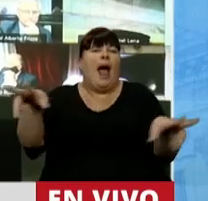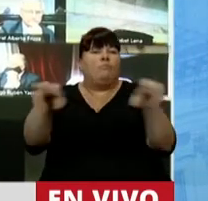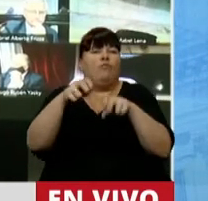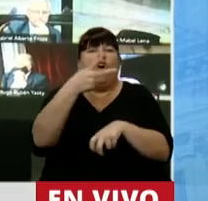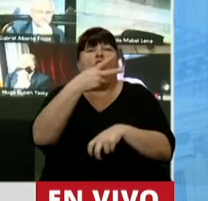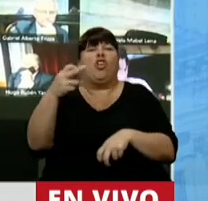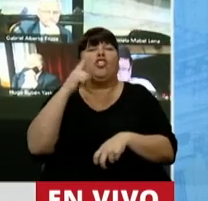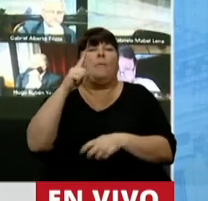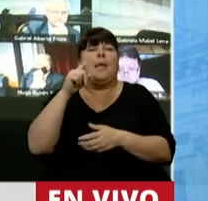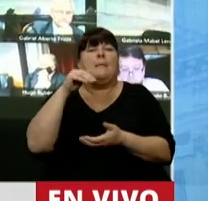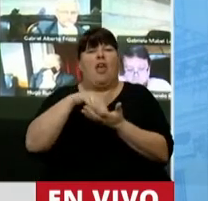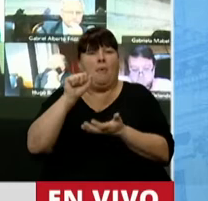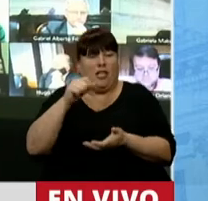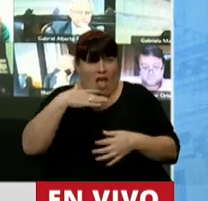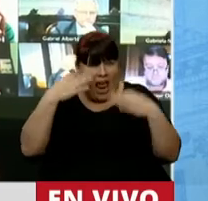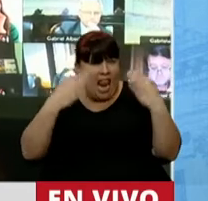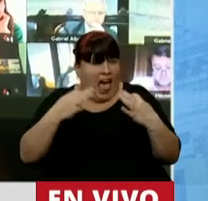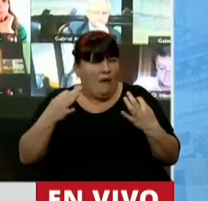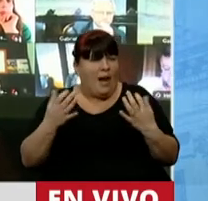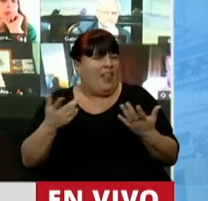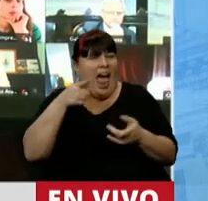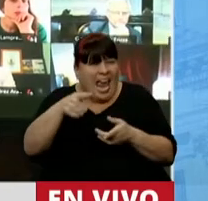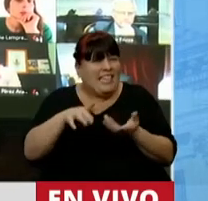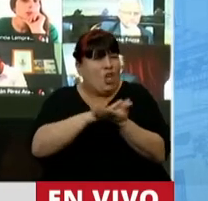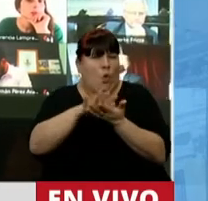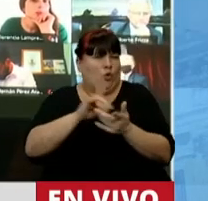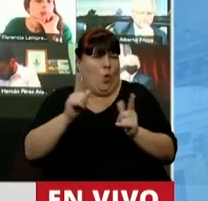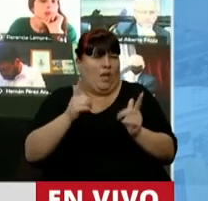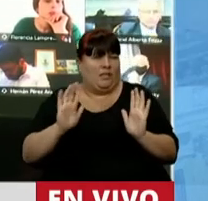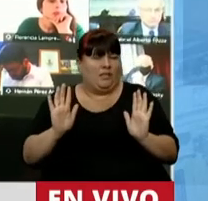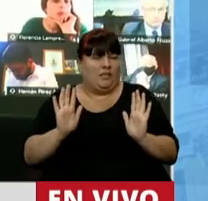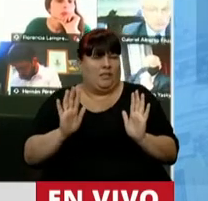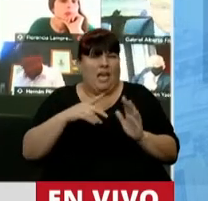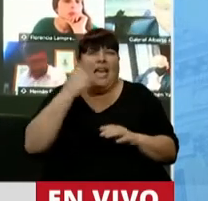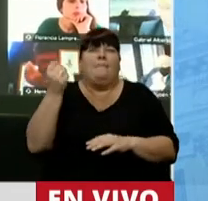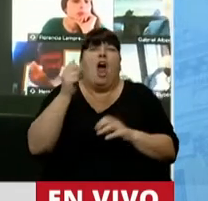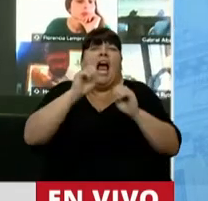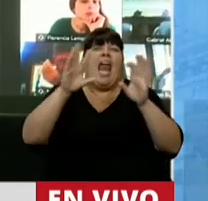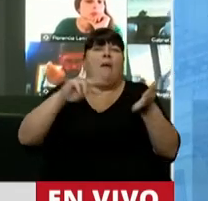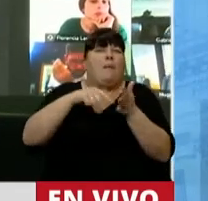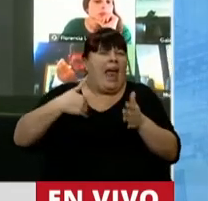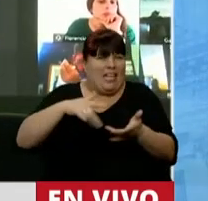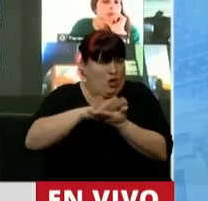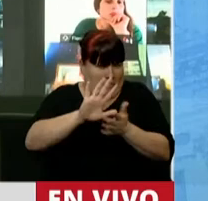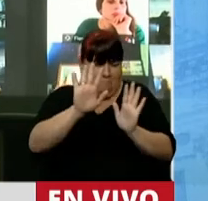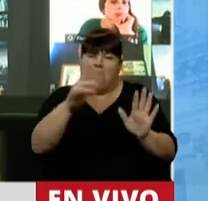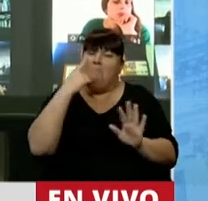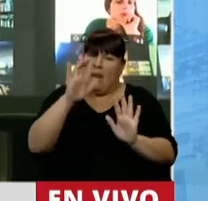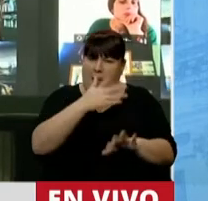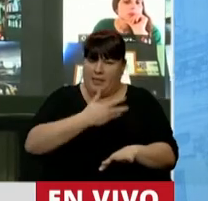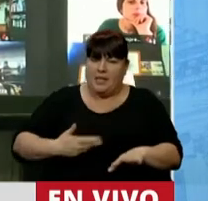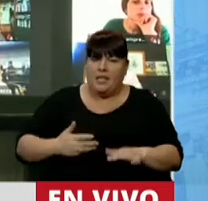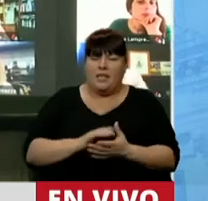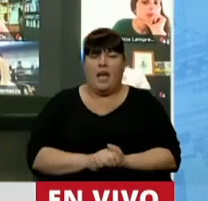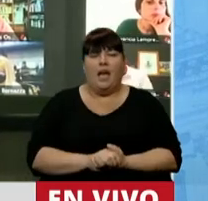200 mil millones de pesos, la verdad que no va a resolver ningún problema estructural de los que hoy tiene la Argentina. Vea, Presidenta,